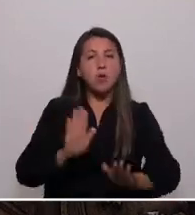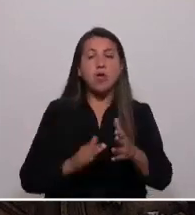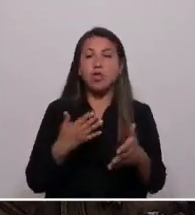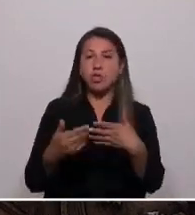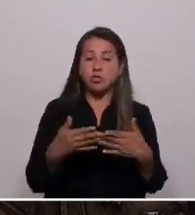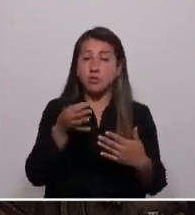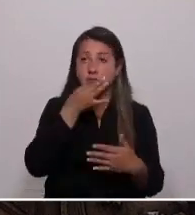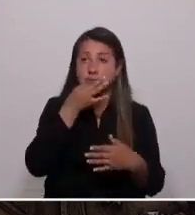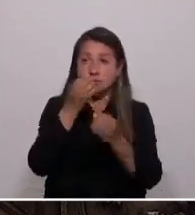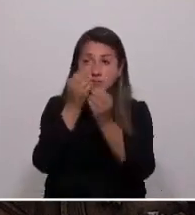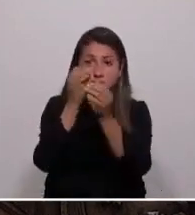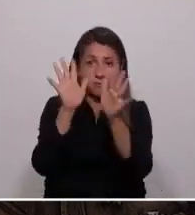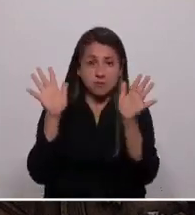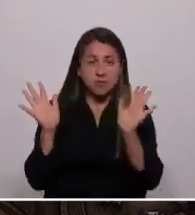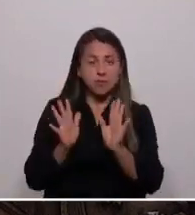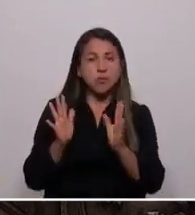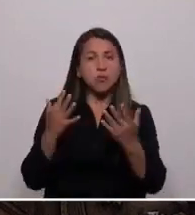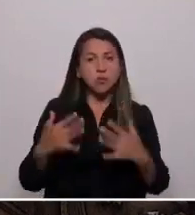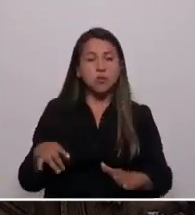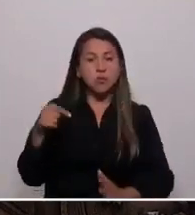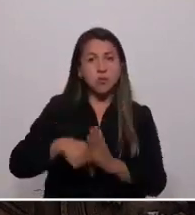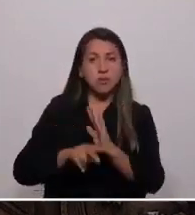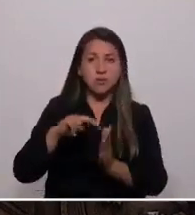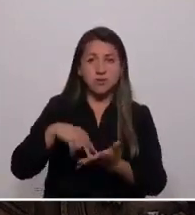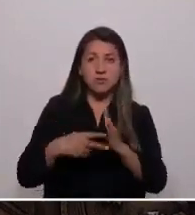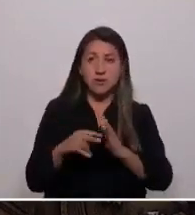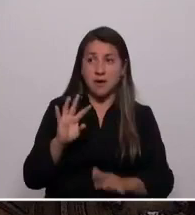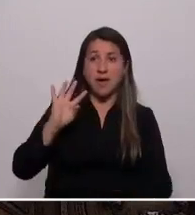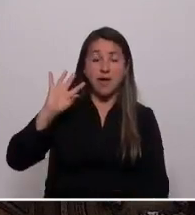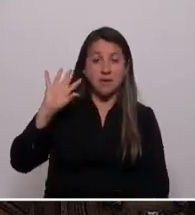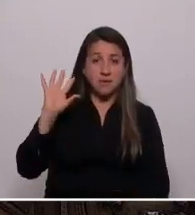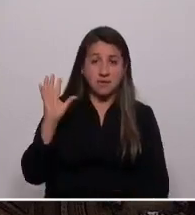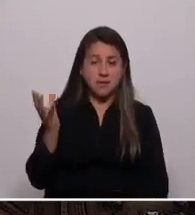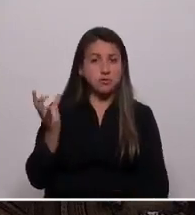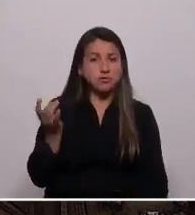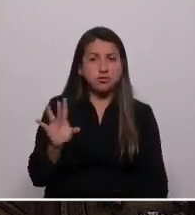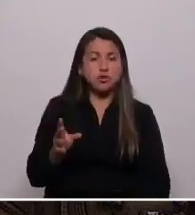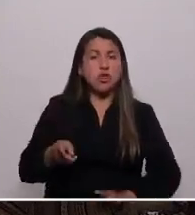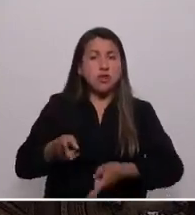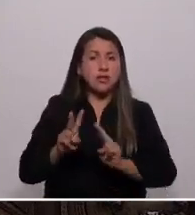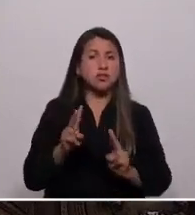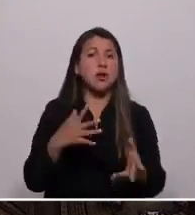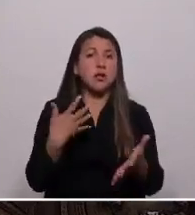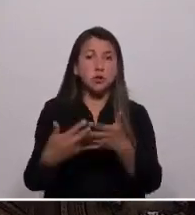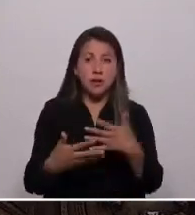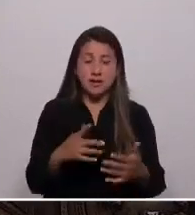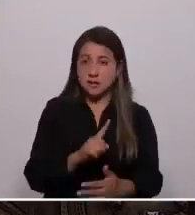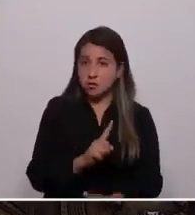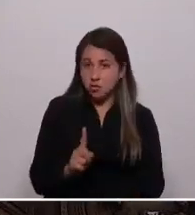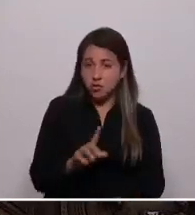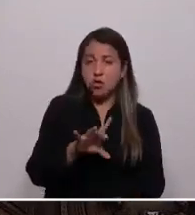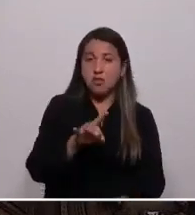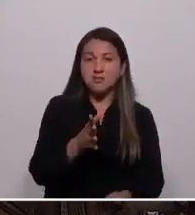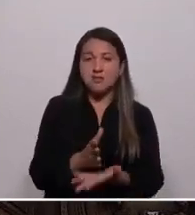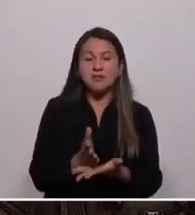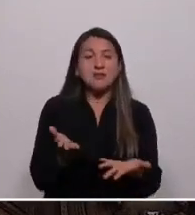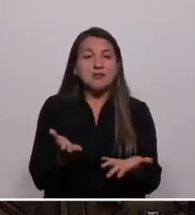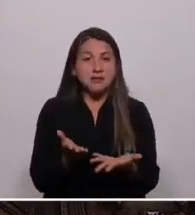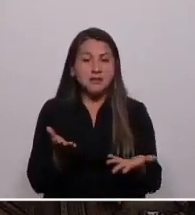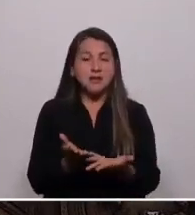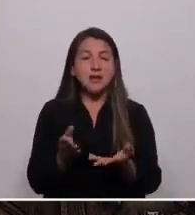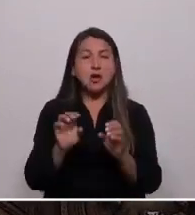contexto de una grave crisis ambiental, pero no basta simplemente con establecer derechos de la naturaleza, tenemos que definir una